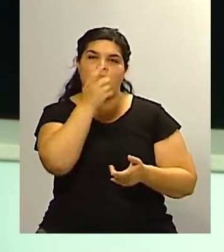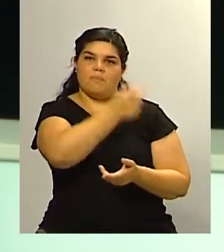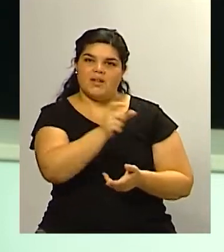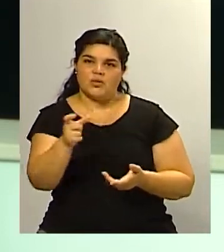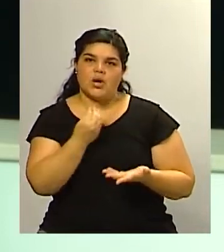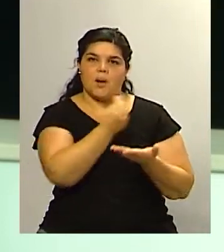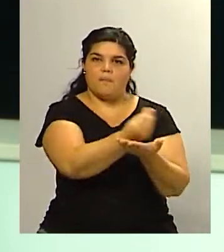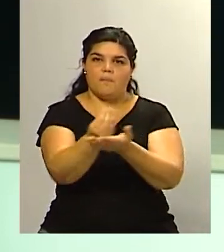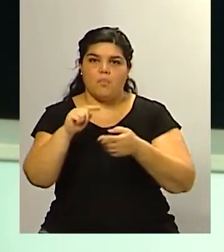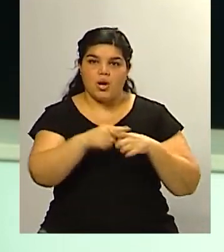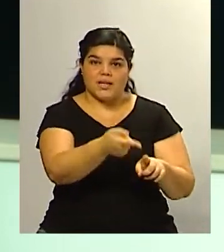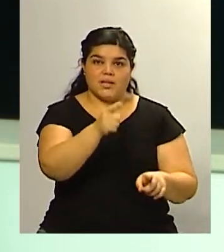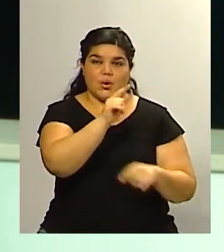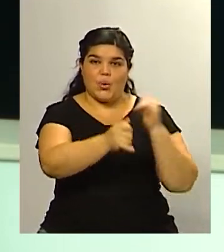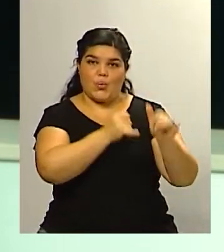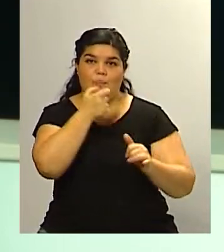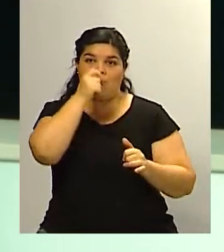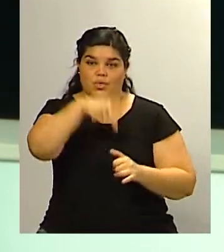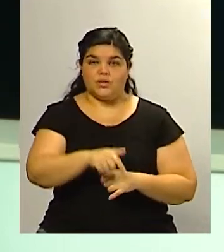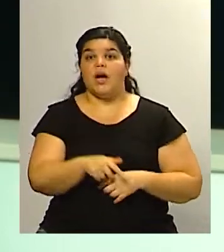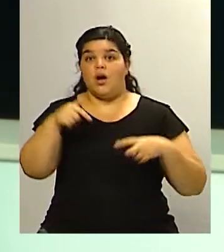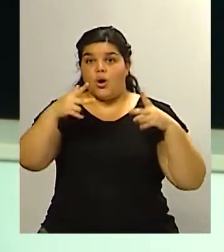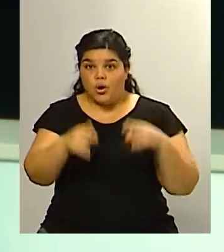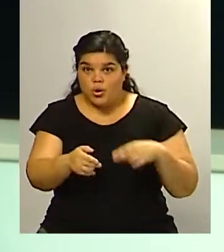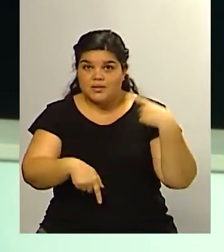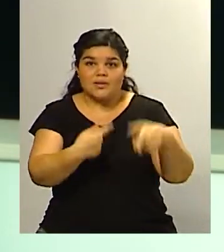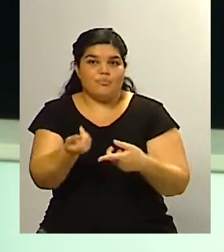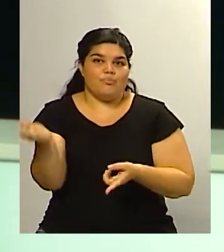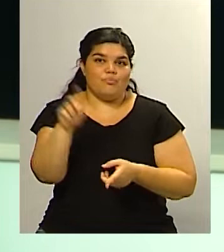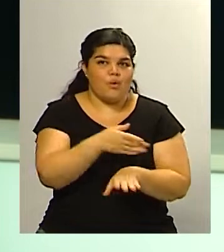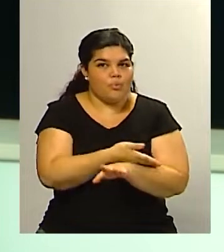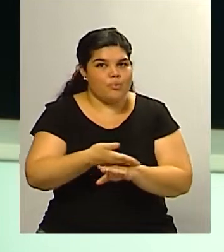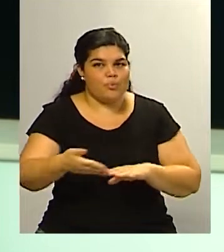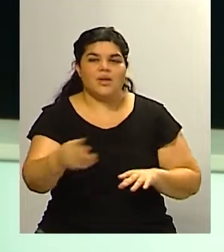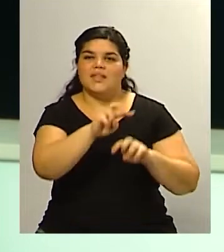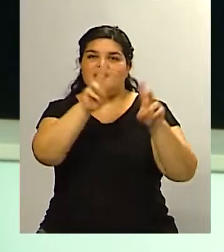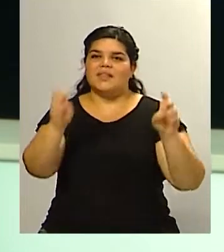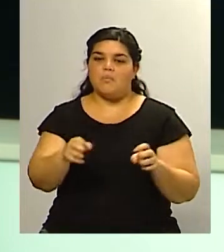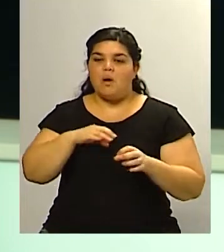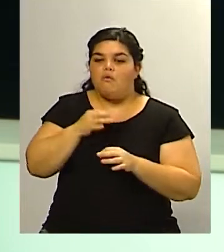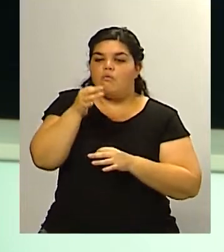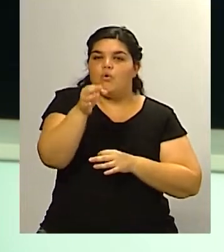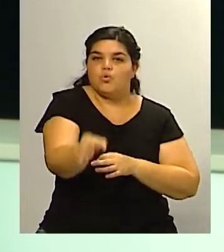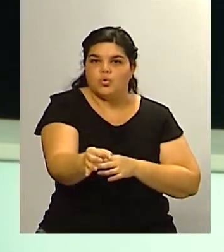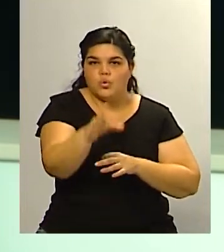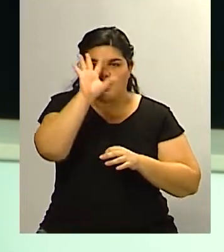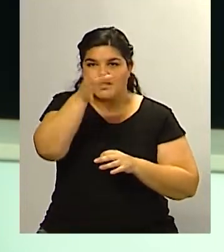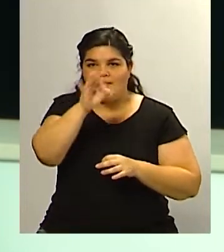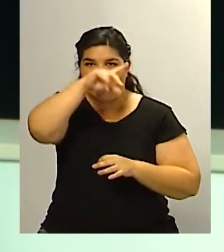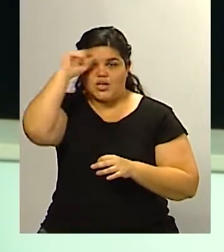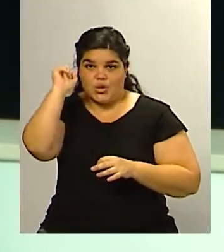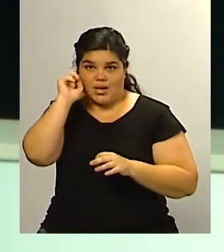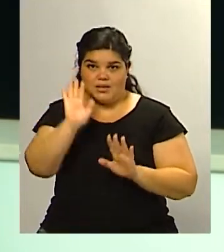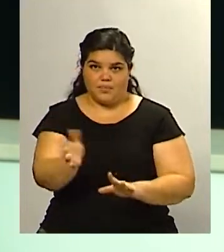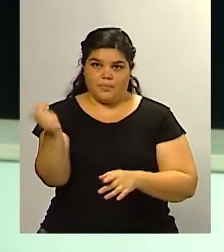provincia de Mendoza nos vamos a una pausa y enseguida seguimos hablando de este tema pero ya con la proyección de lo que sucede a nivel nacional ya